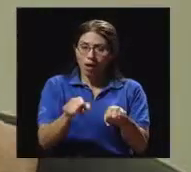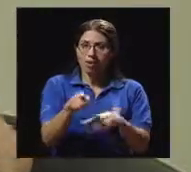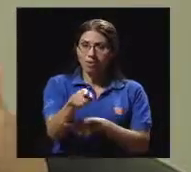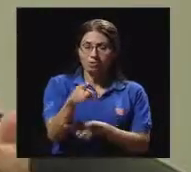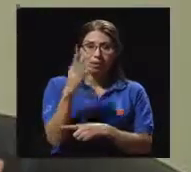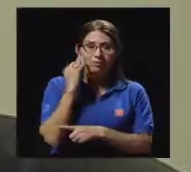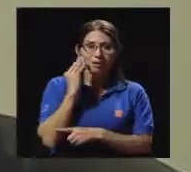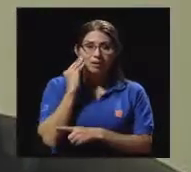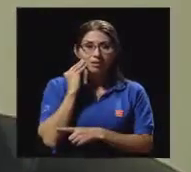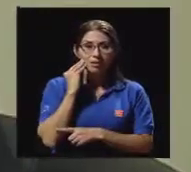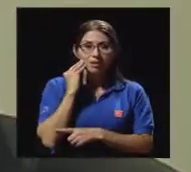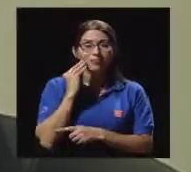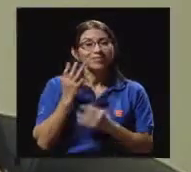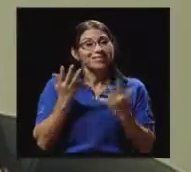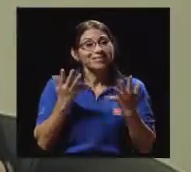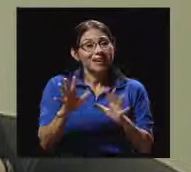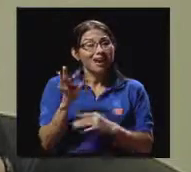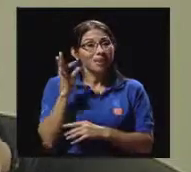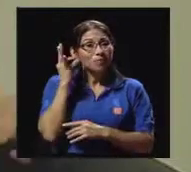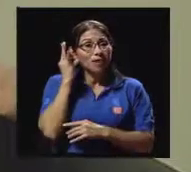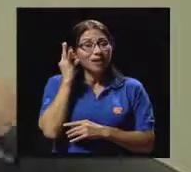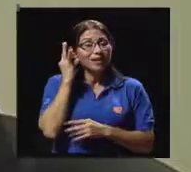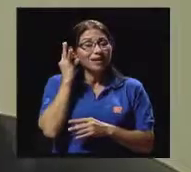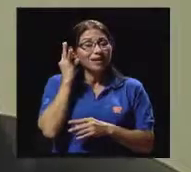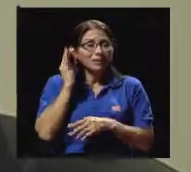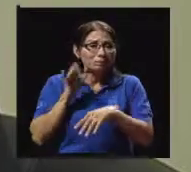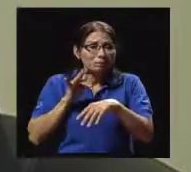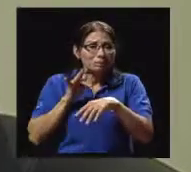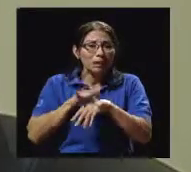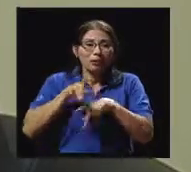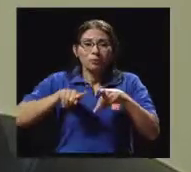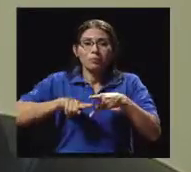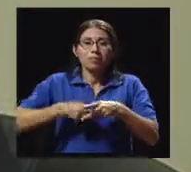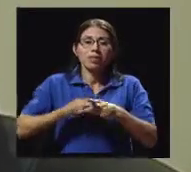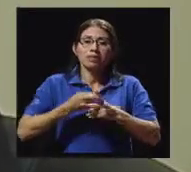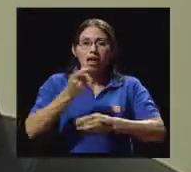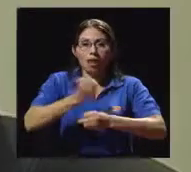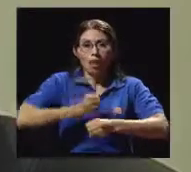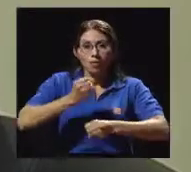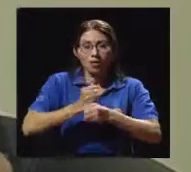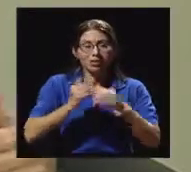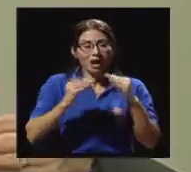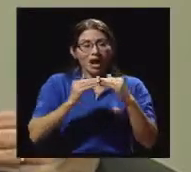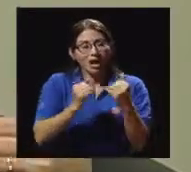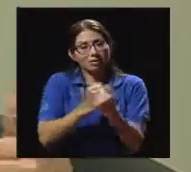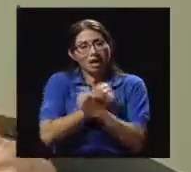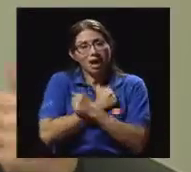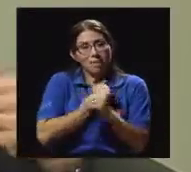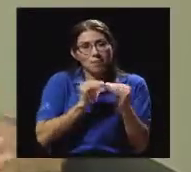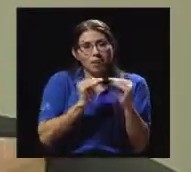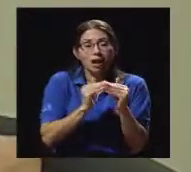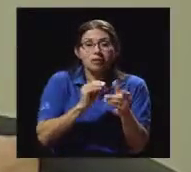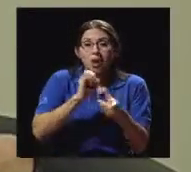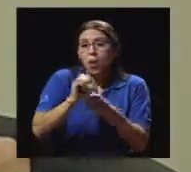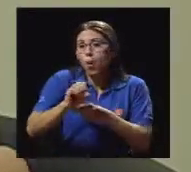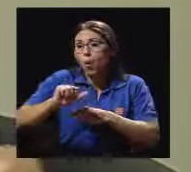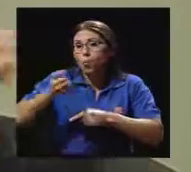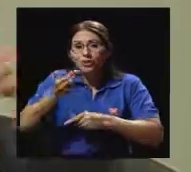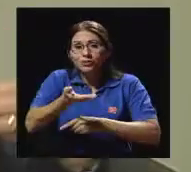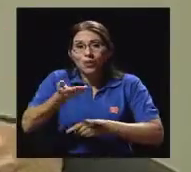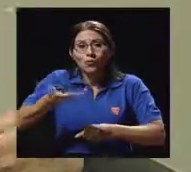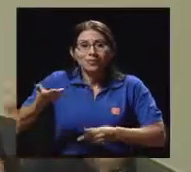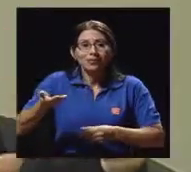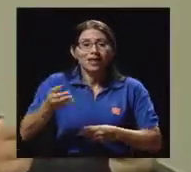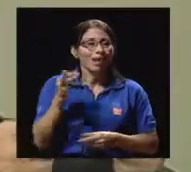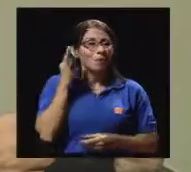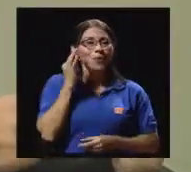ya empieza a incursionar en las labores de la casa, a incursionar en otras cosas y no tiene la facilidad como el hombre que,